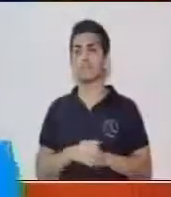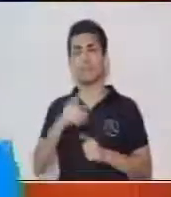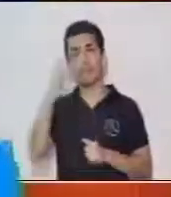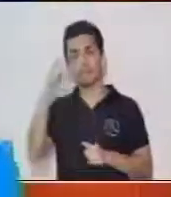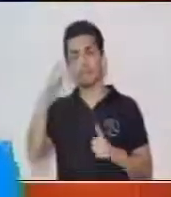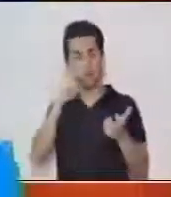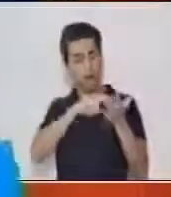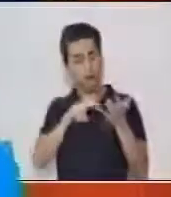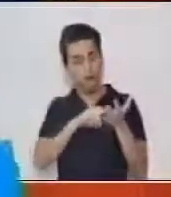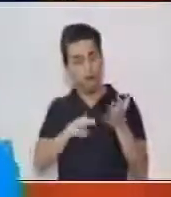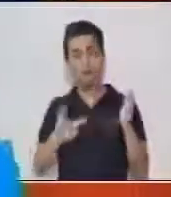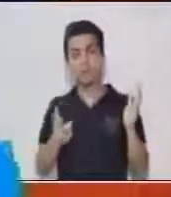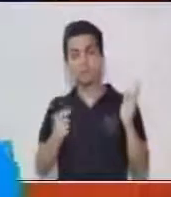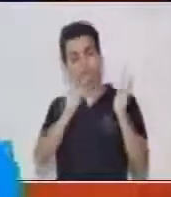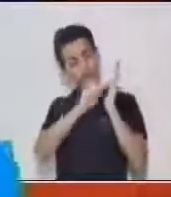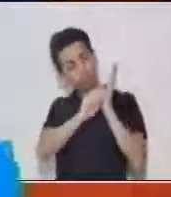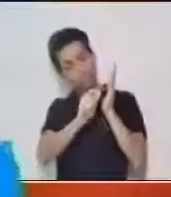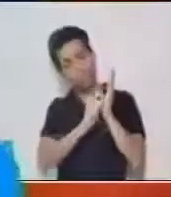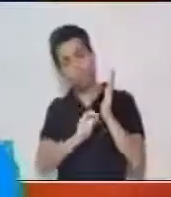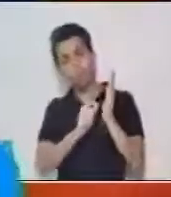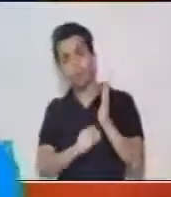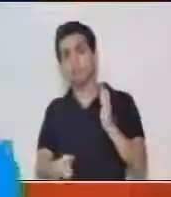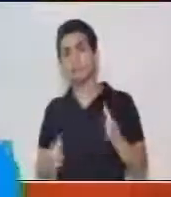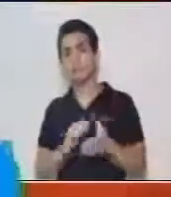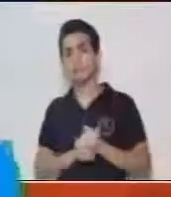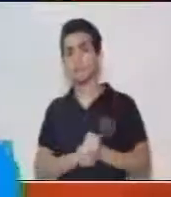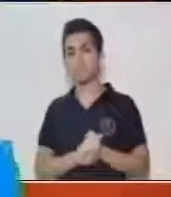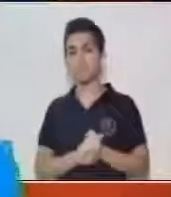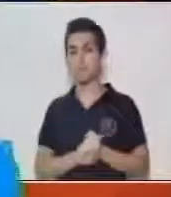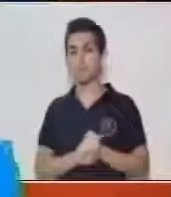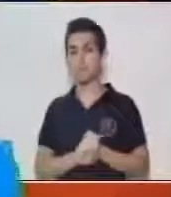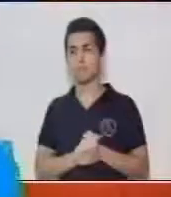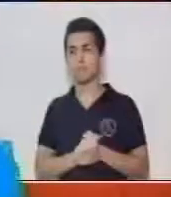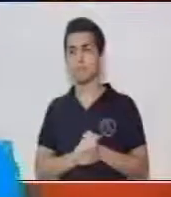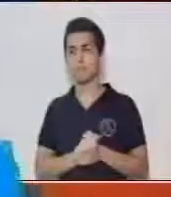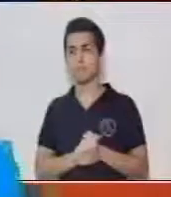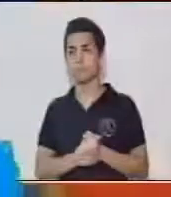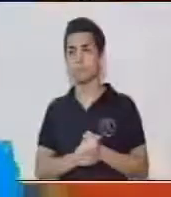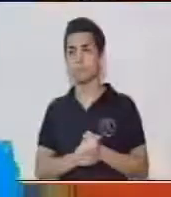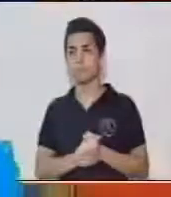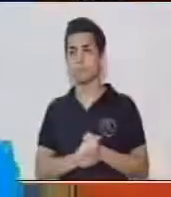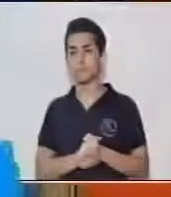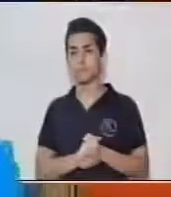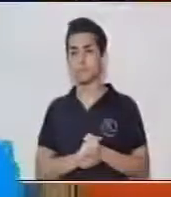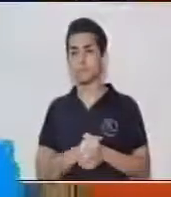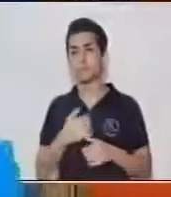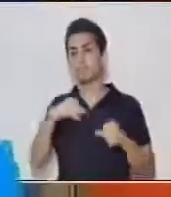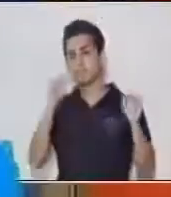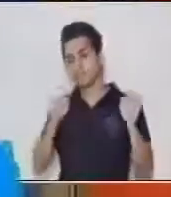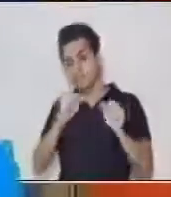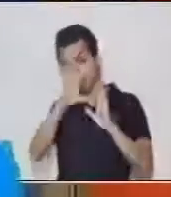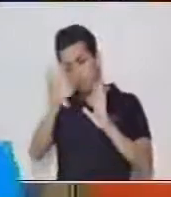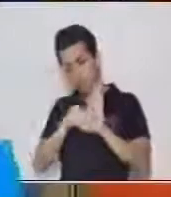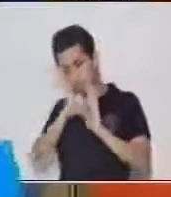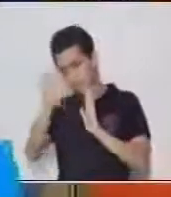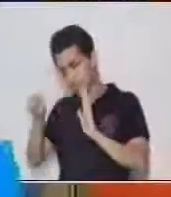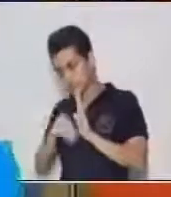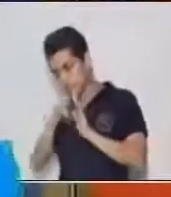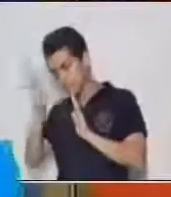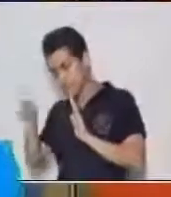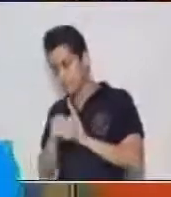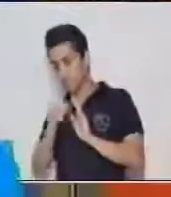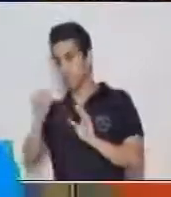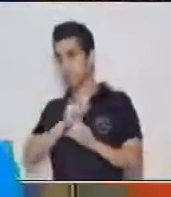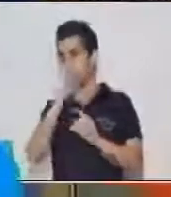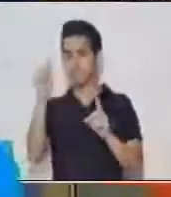subrayado, que vamos a proceder a un resumen, podemos agregar otras palabras de acuerdo